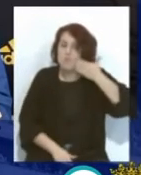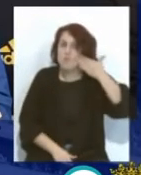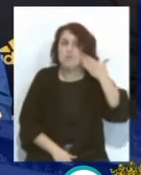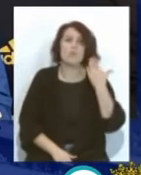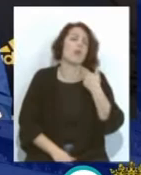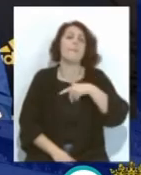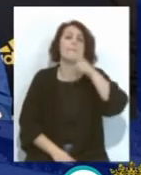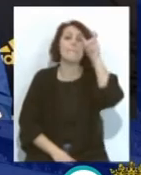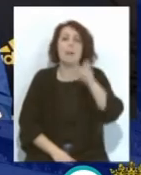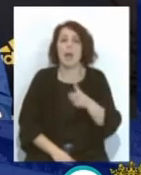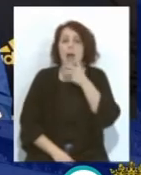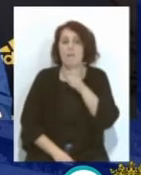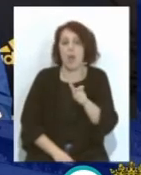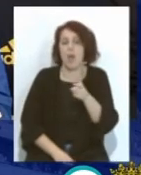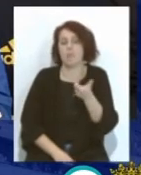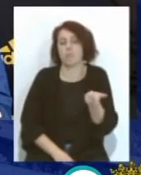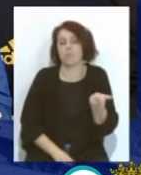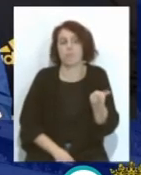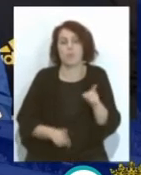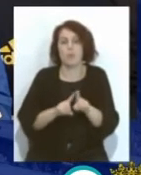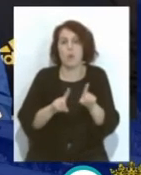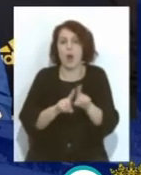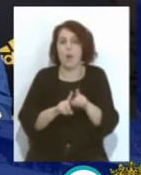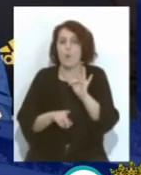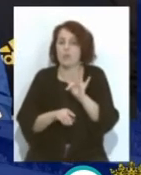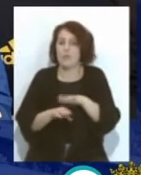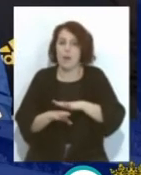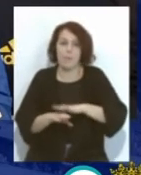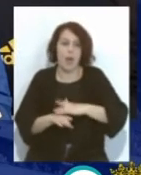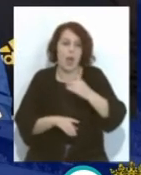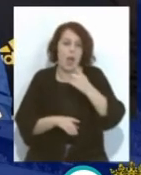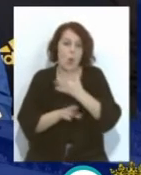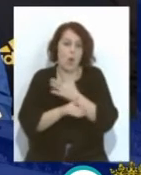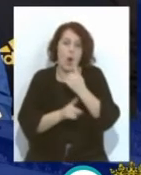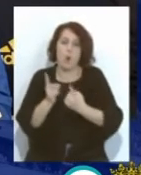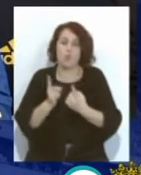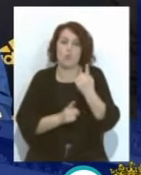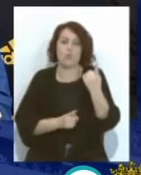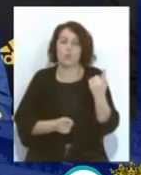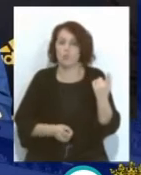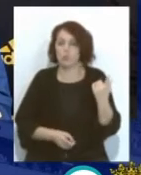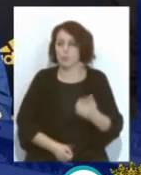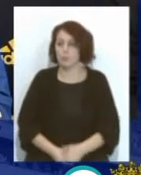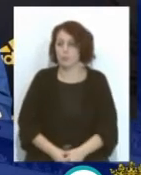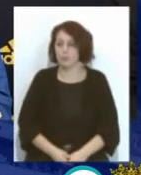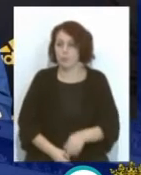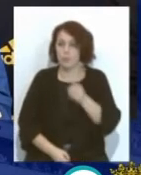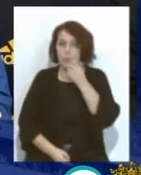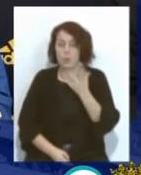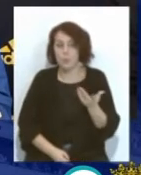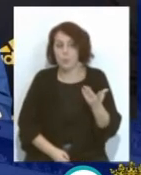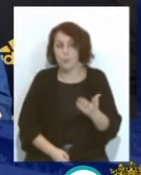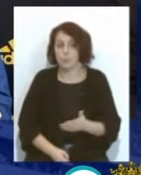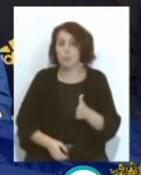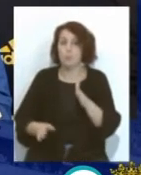Esas palabras Yo creo que son Muy positivas Para un jugador Que Bueno Pues estaba En